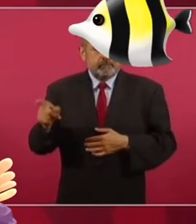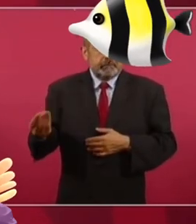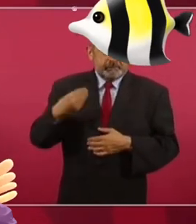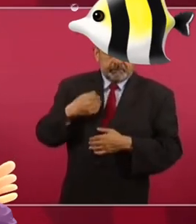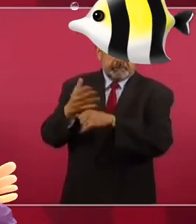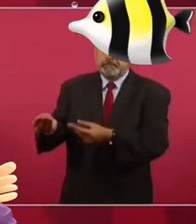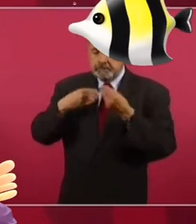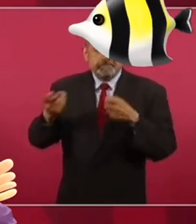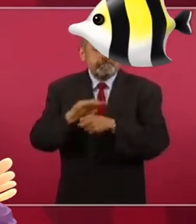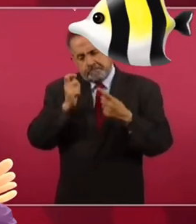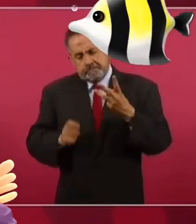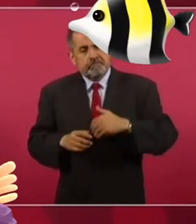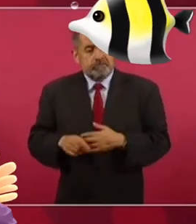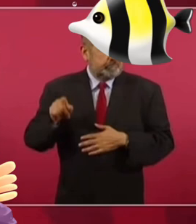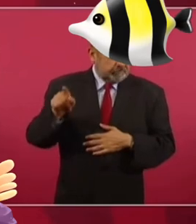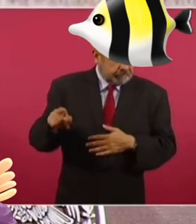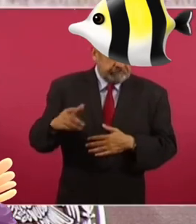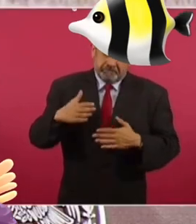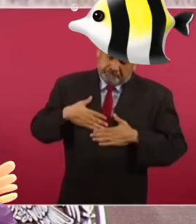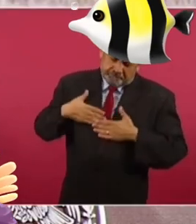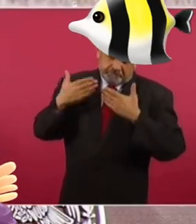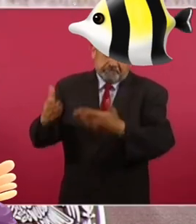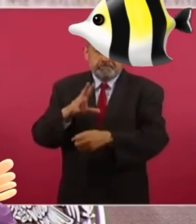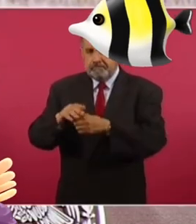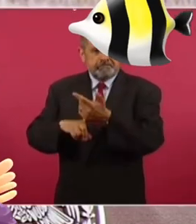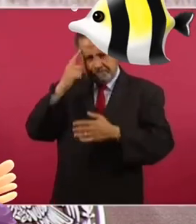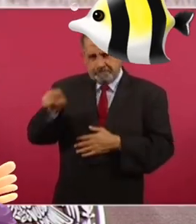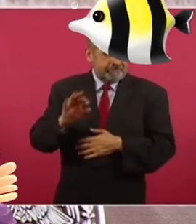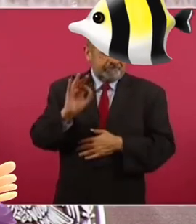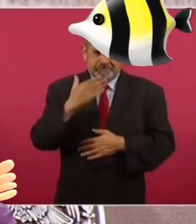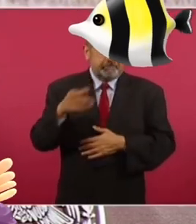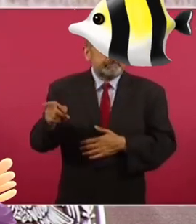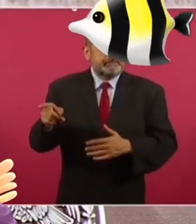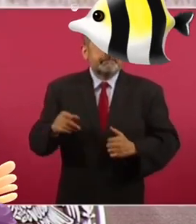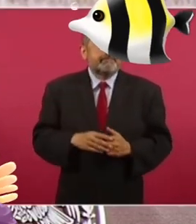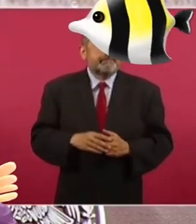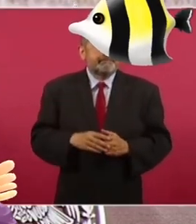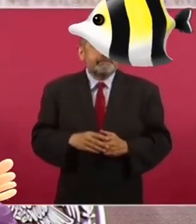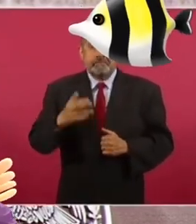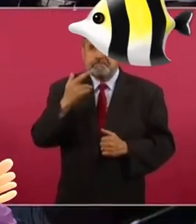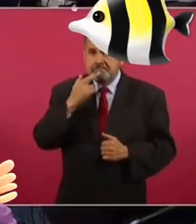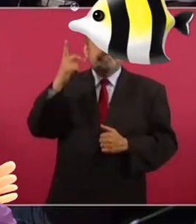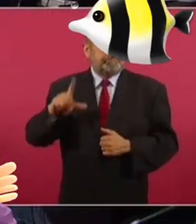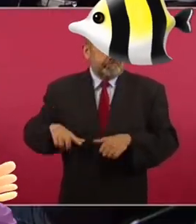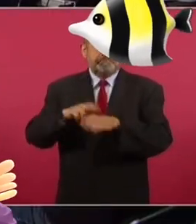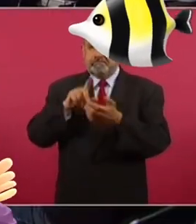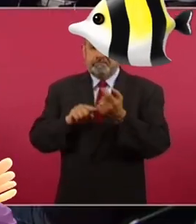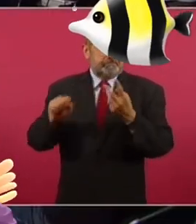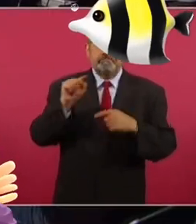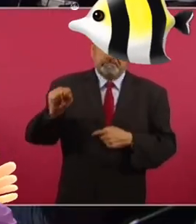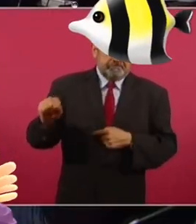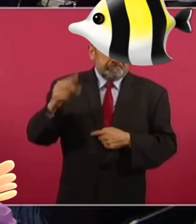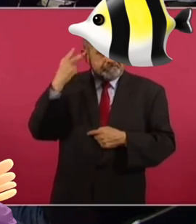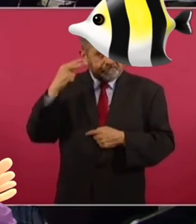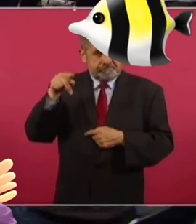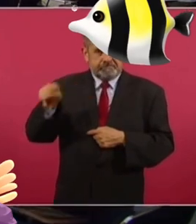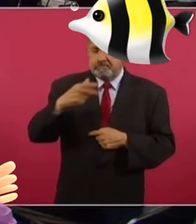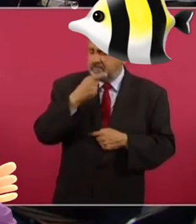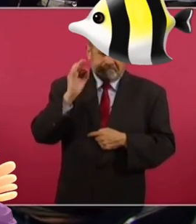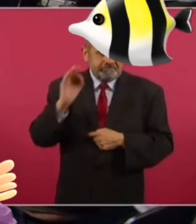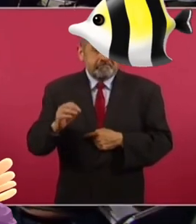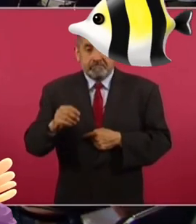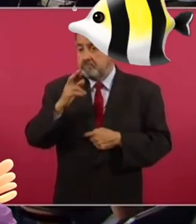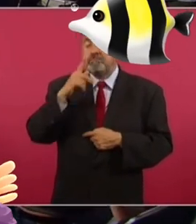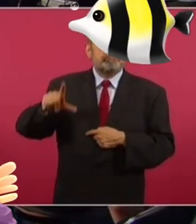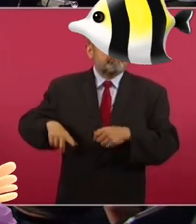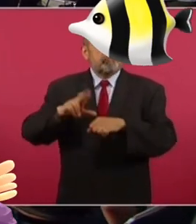nos mande un informe. Ahí le tenemos plena confianza, es de los mejores gobernadores del país y